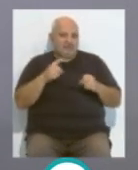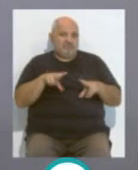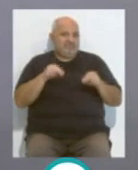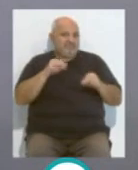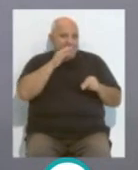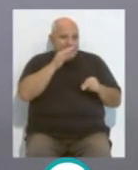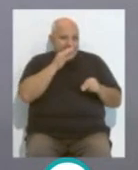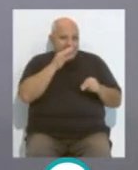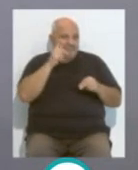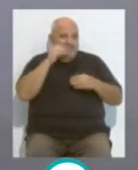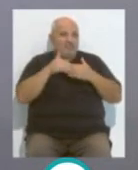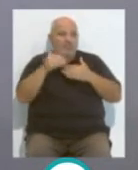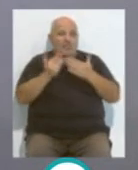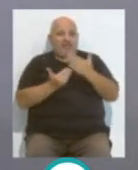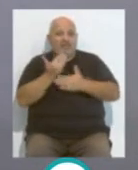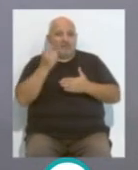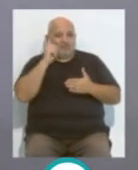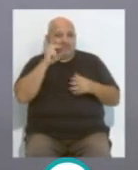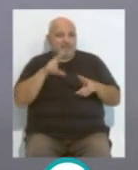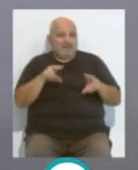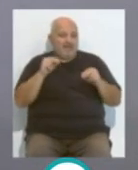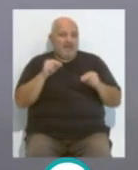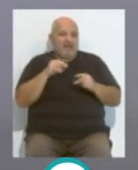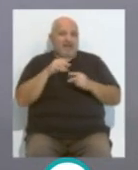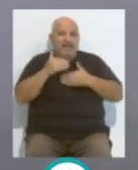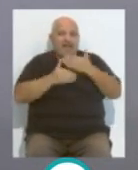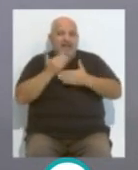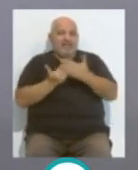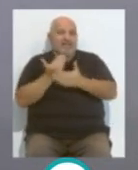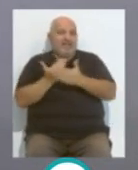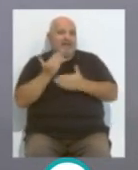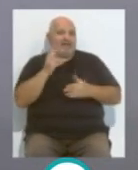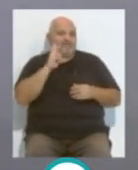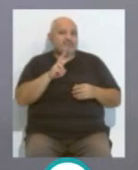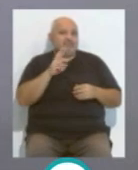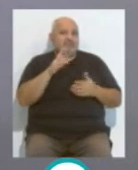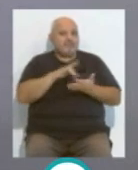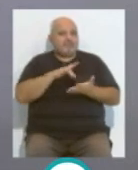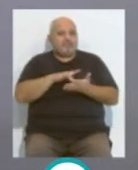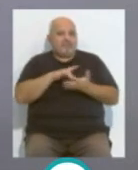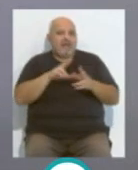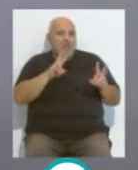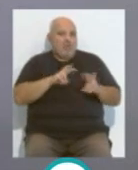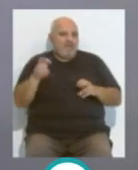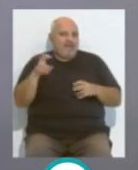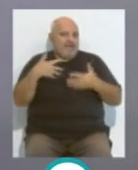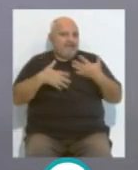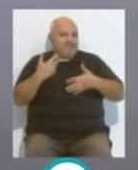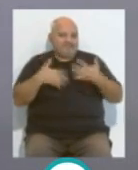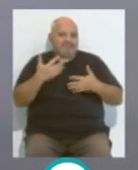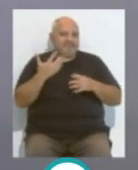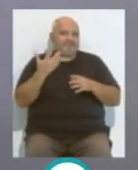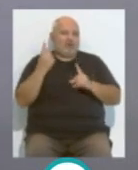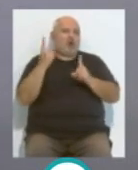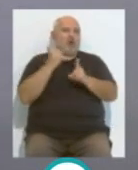ha terminado y no sé si terminará algún día porque como están las cosas, cada día nos encontramos con cosas nuevas que van contra